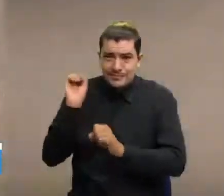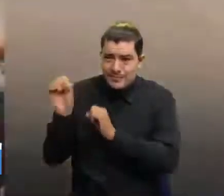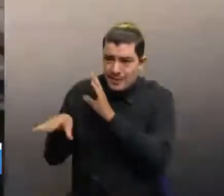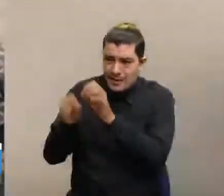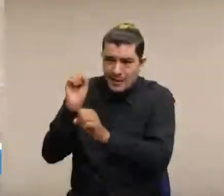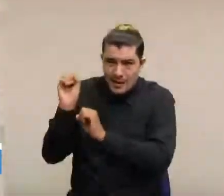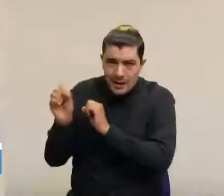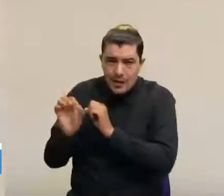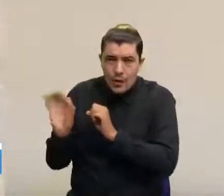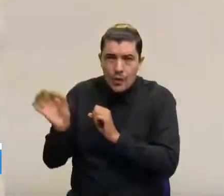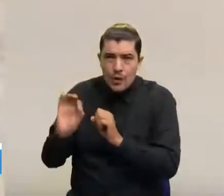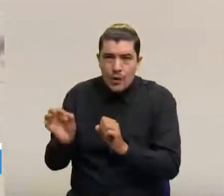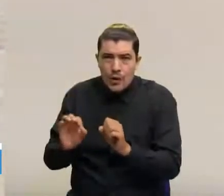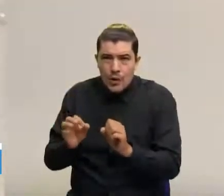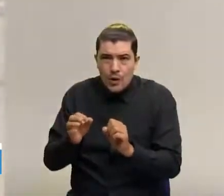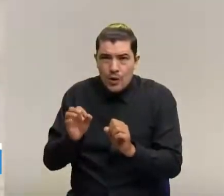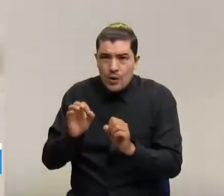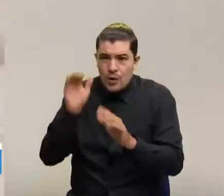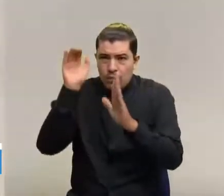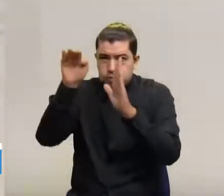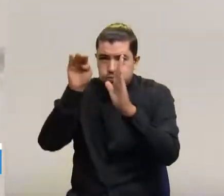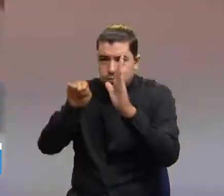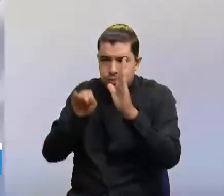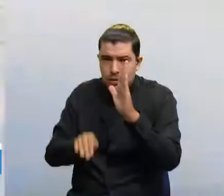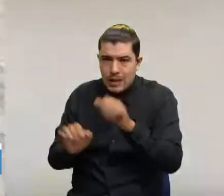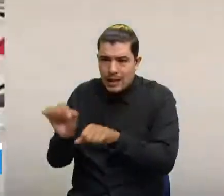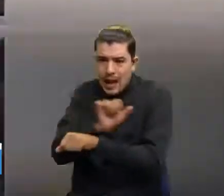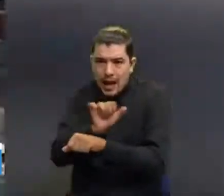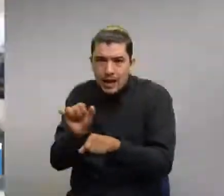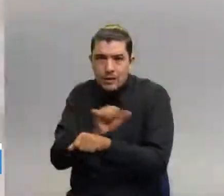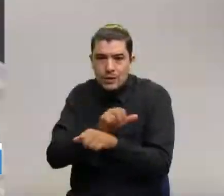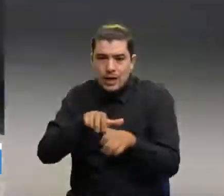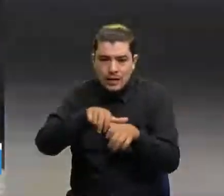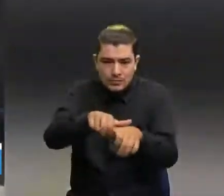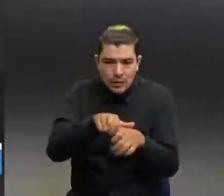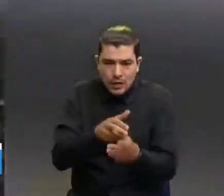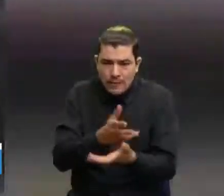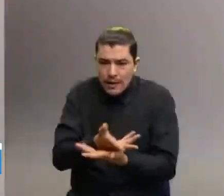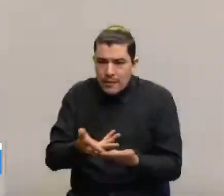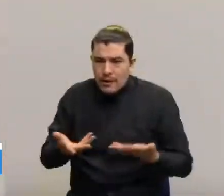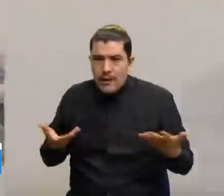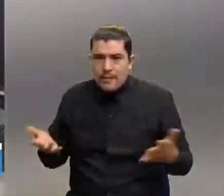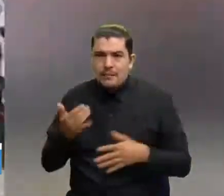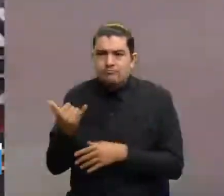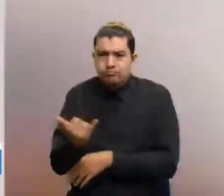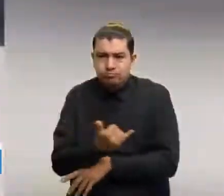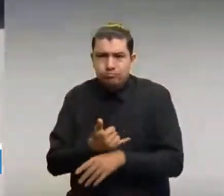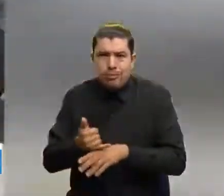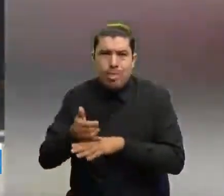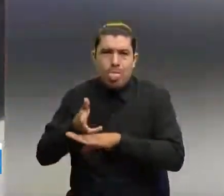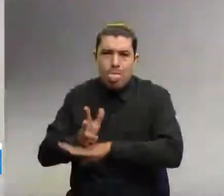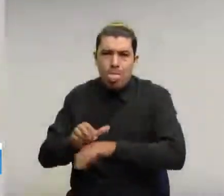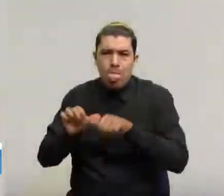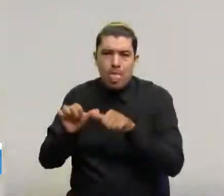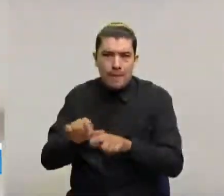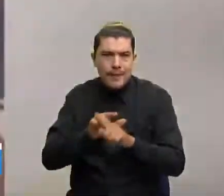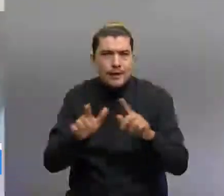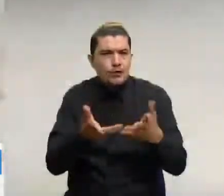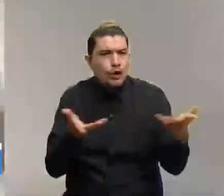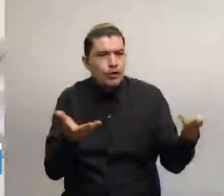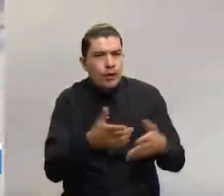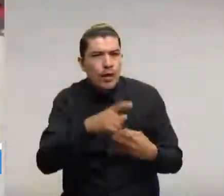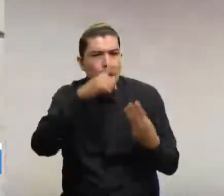o a las terreterías o a algunos almacenes de la zona. ¿En dónde está tránsito? Por favor, que ahí si no ponen orden